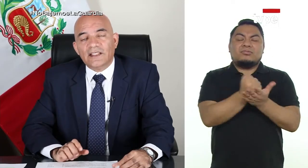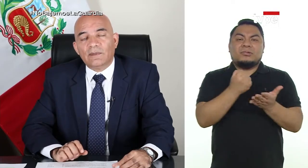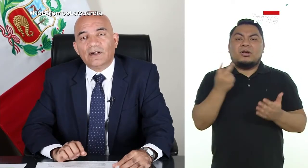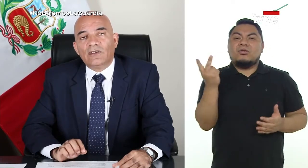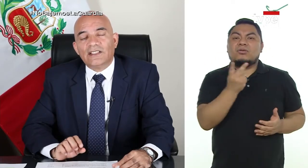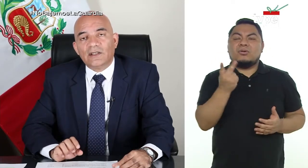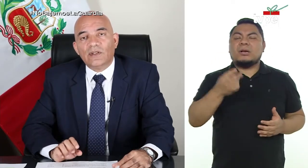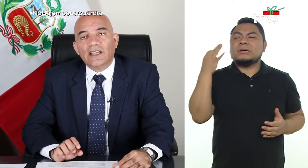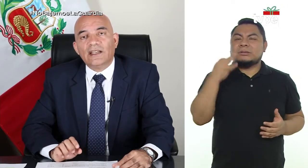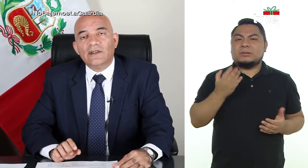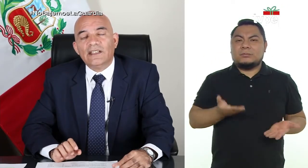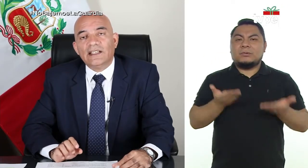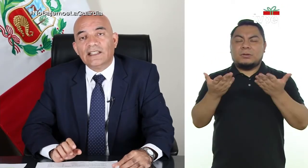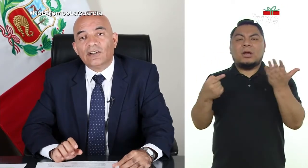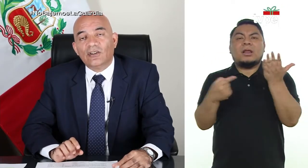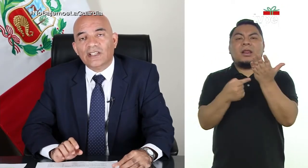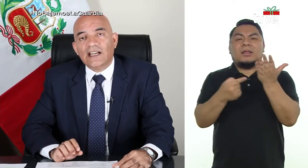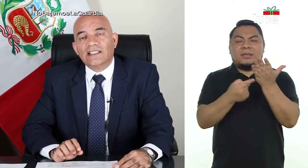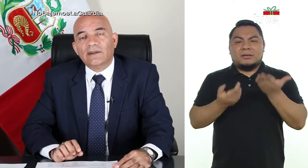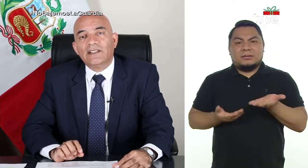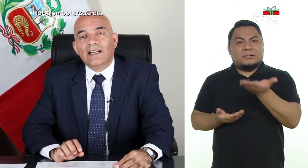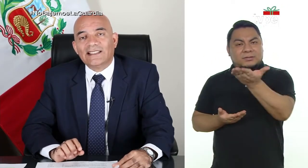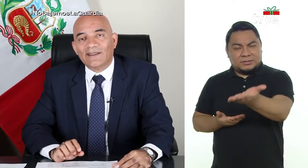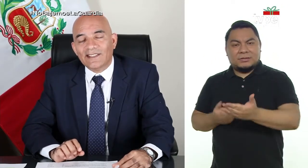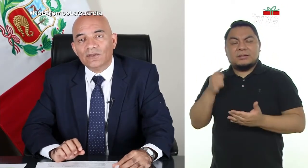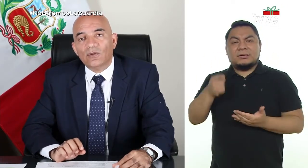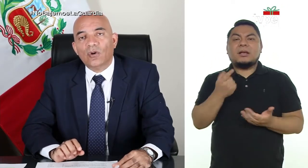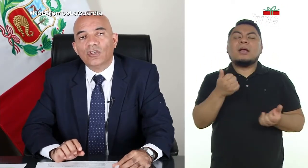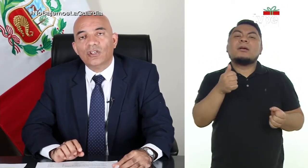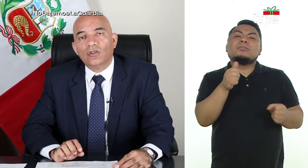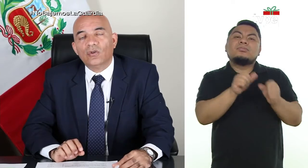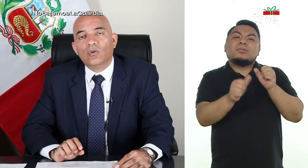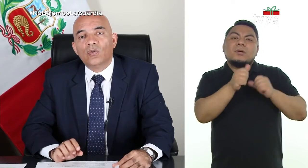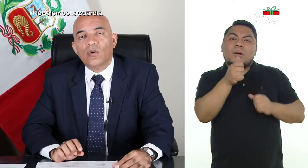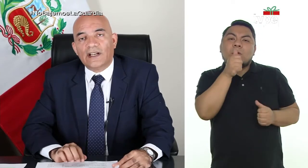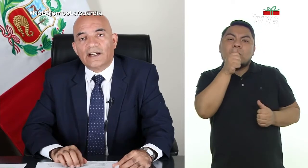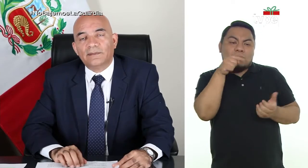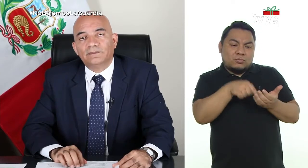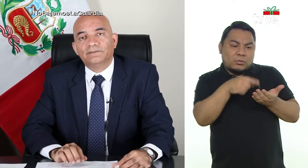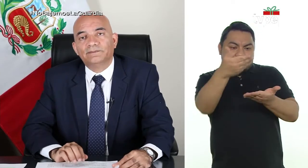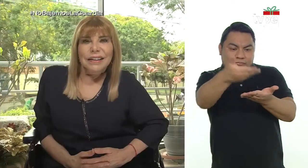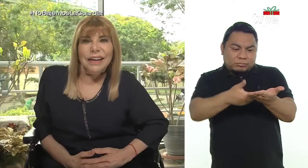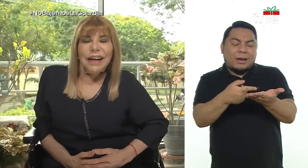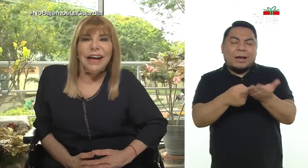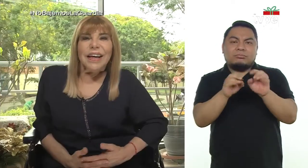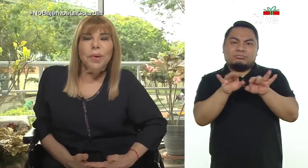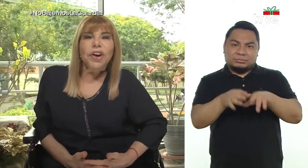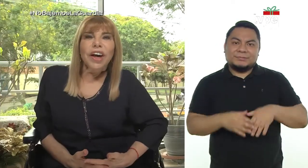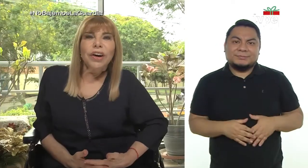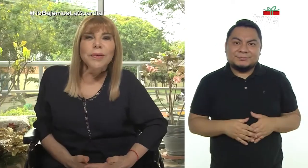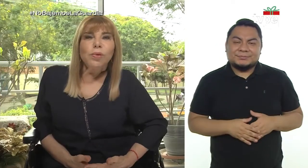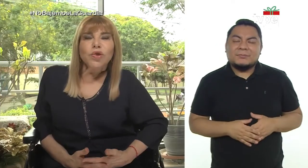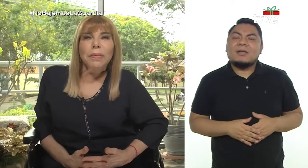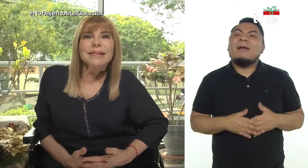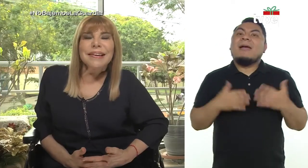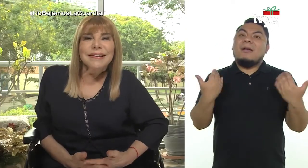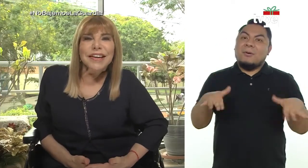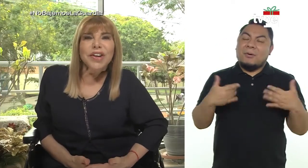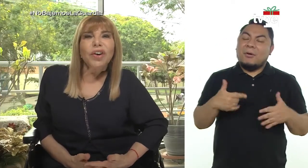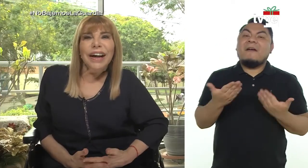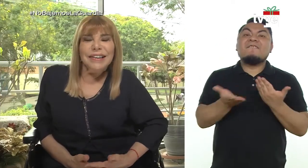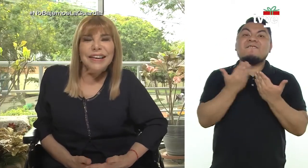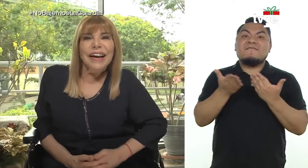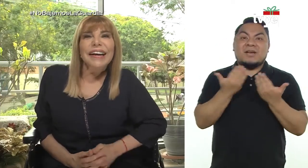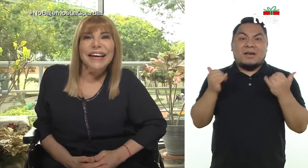siempre con la seguridad que brinda la tecnología a través de un código QR. Qué bueno que ahora es mucho más